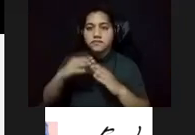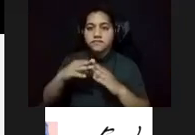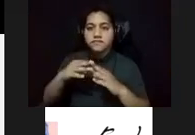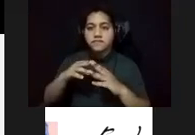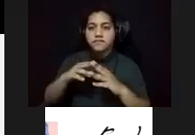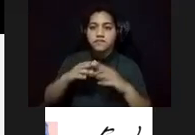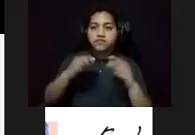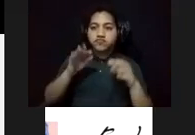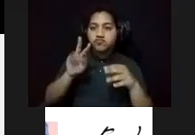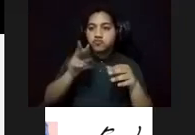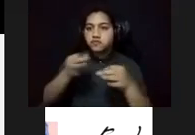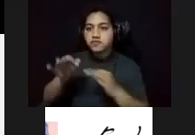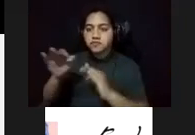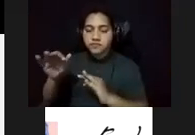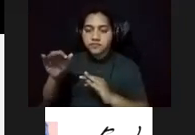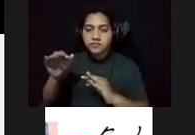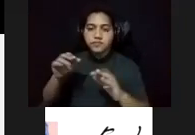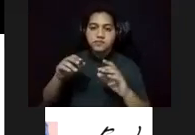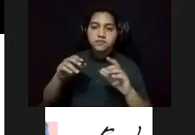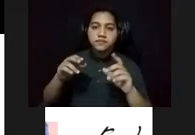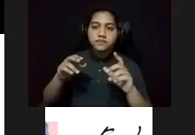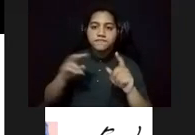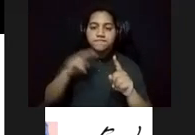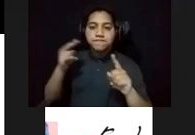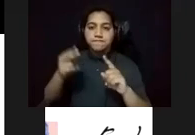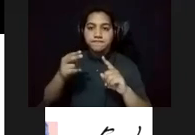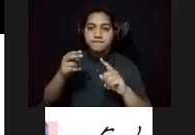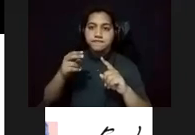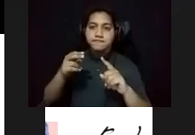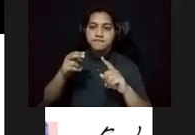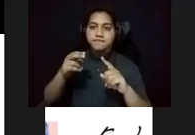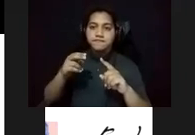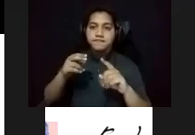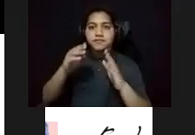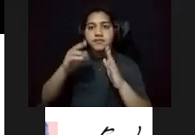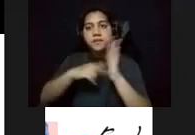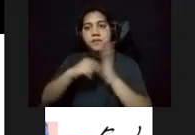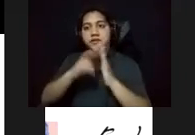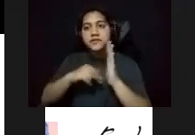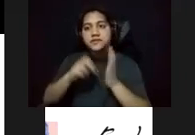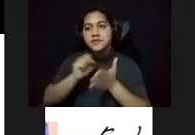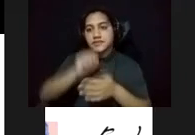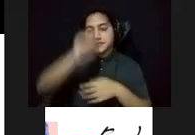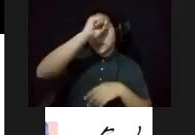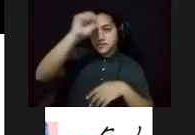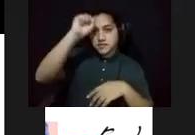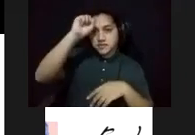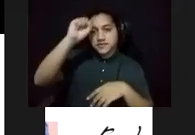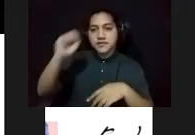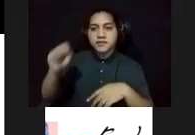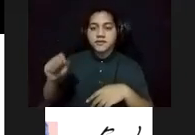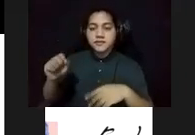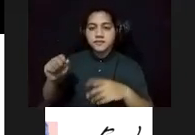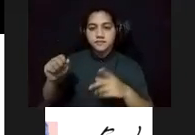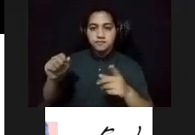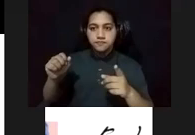la perspectiva en la obra, en la pintura San Sebastián. El artista